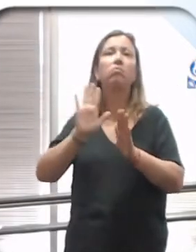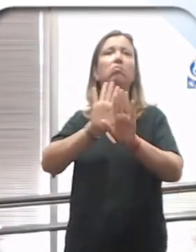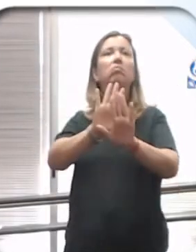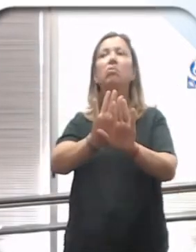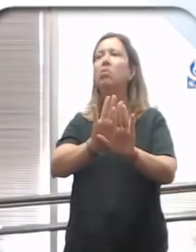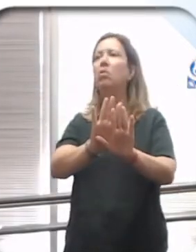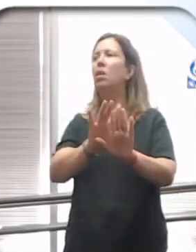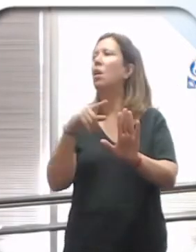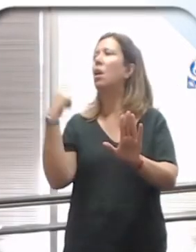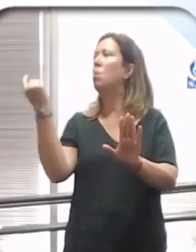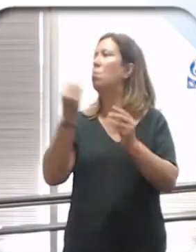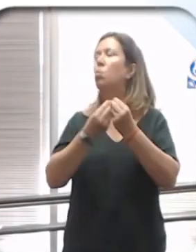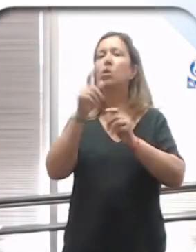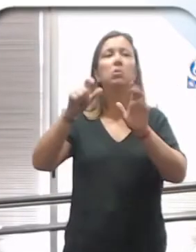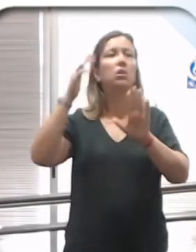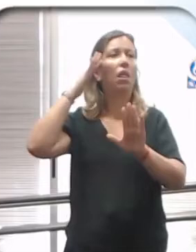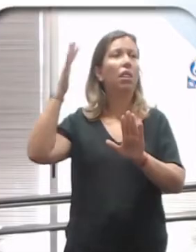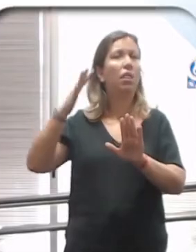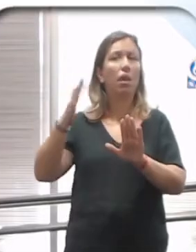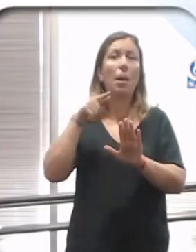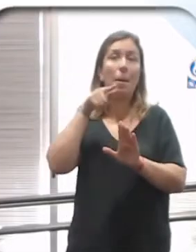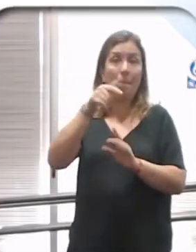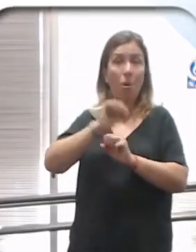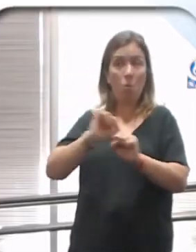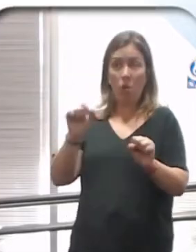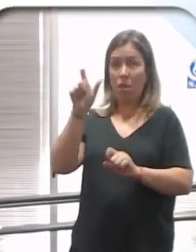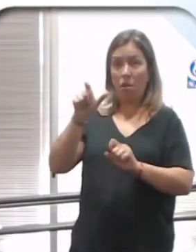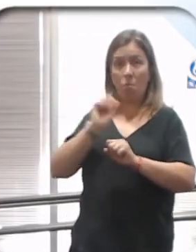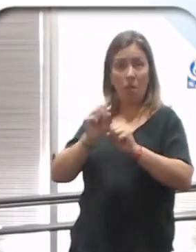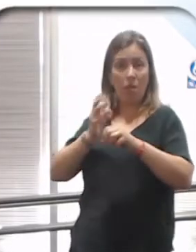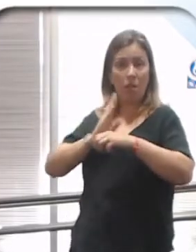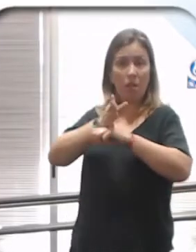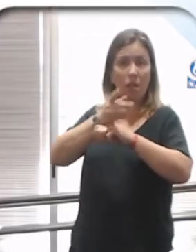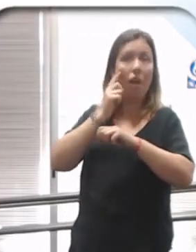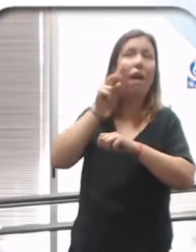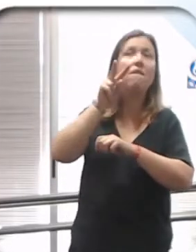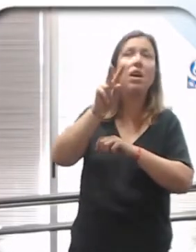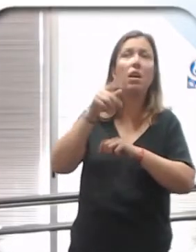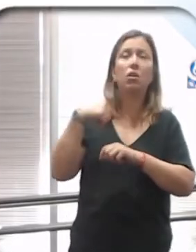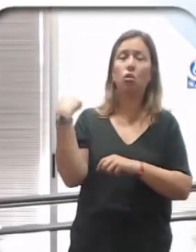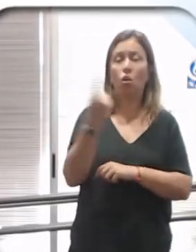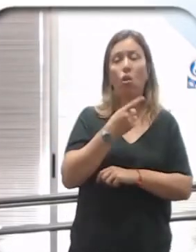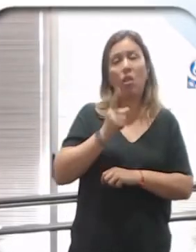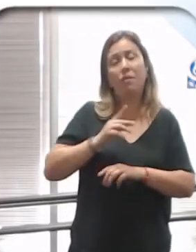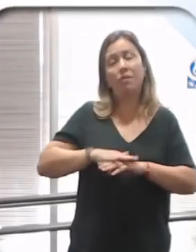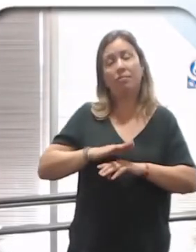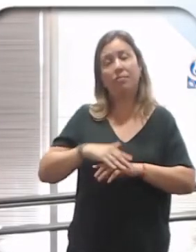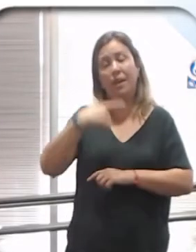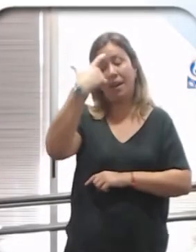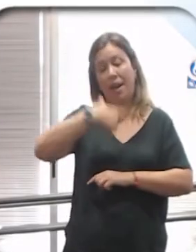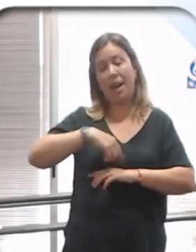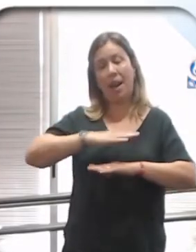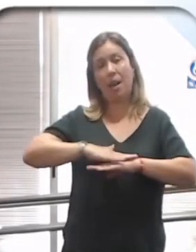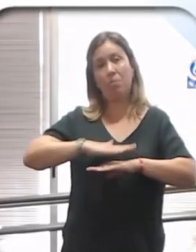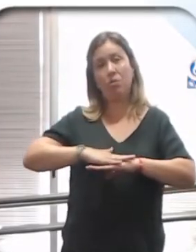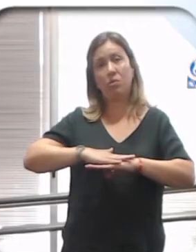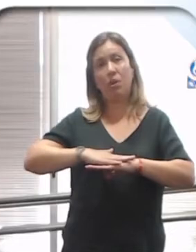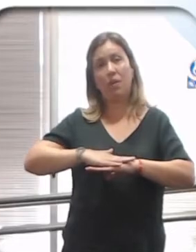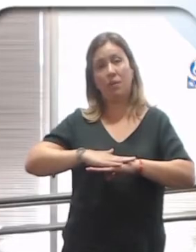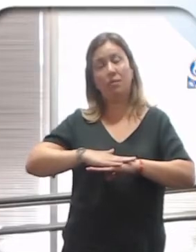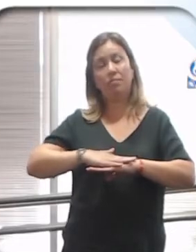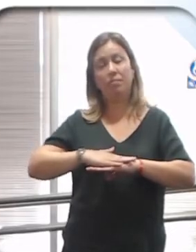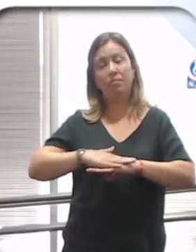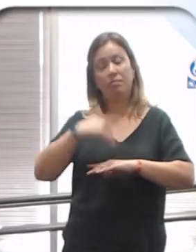No, nadie sabe lo que es. Entonces en ese sentido traten de hacer un mea culpa, revuelvan acá